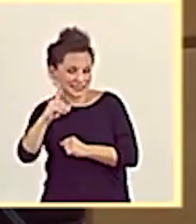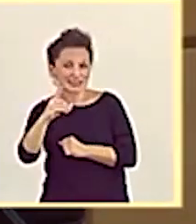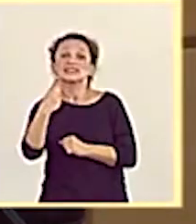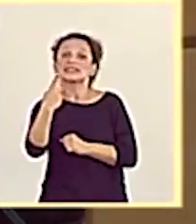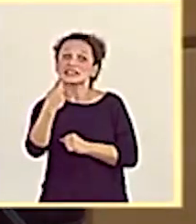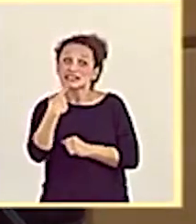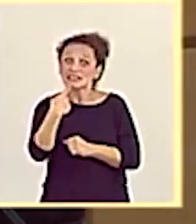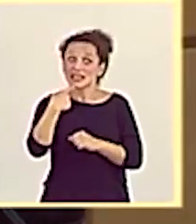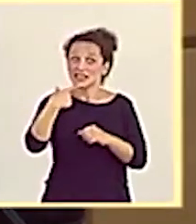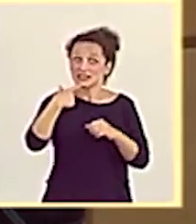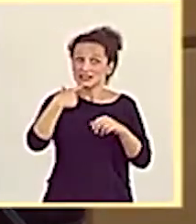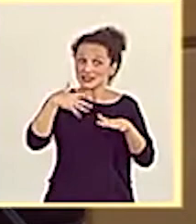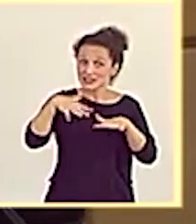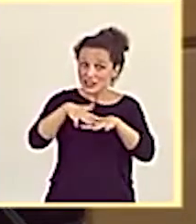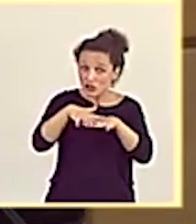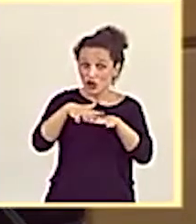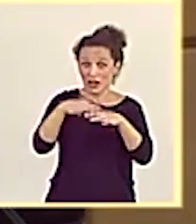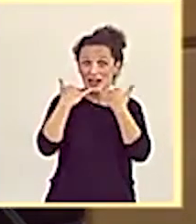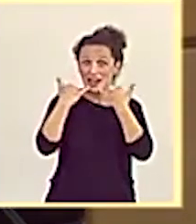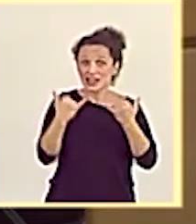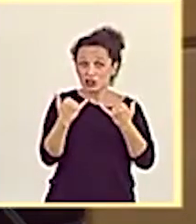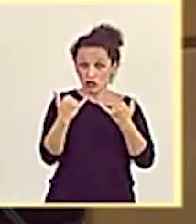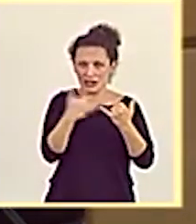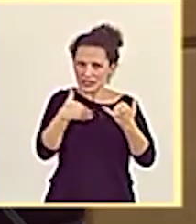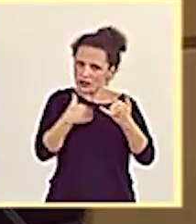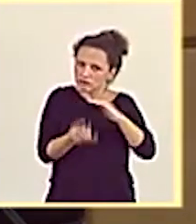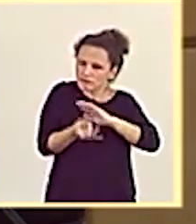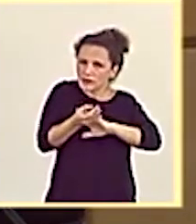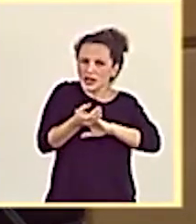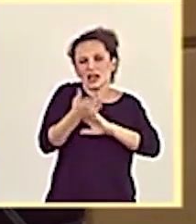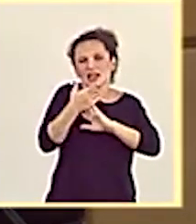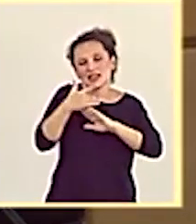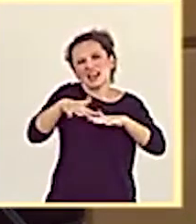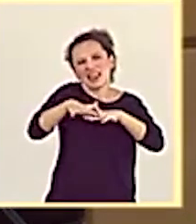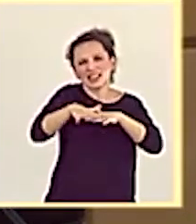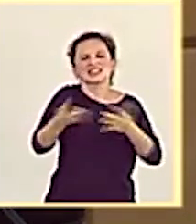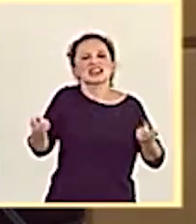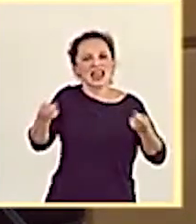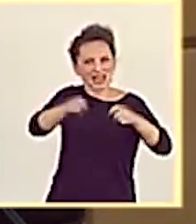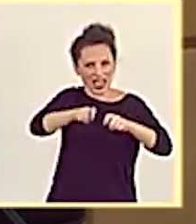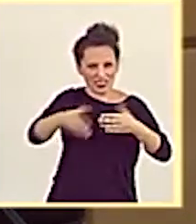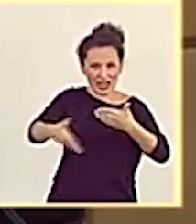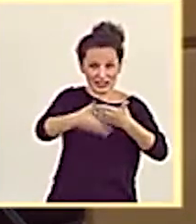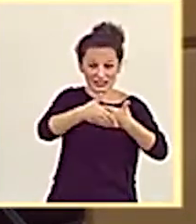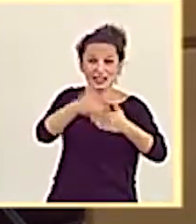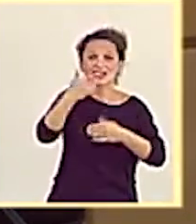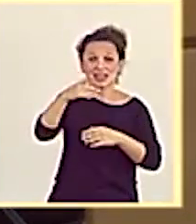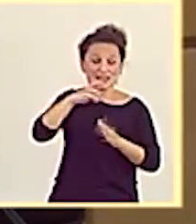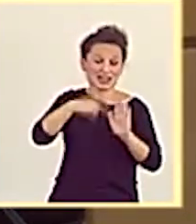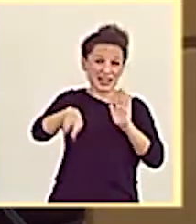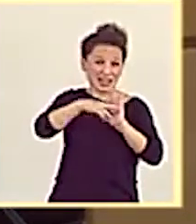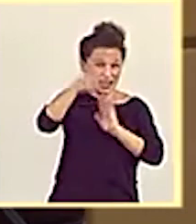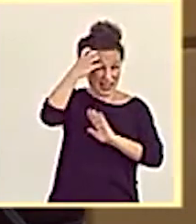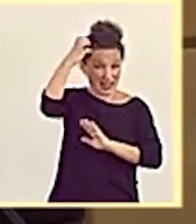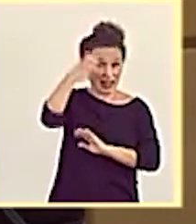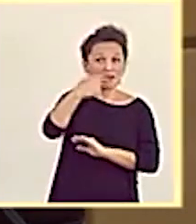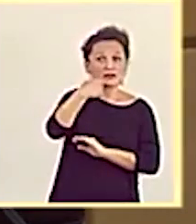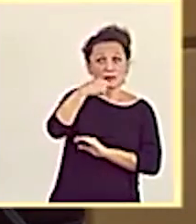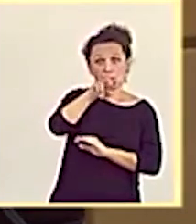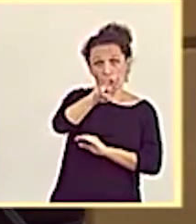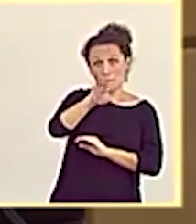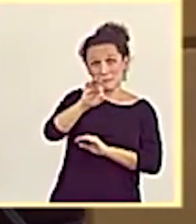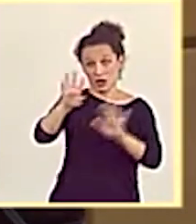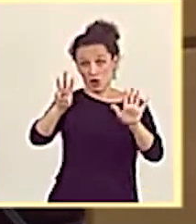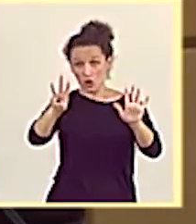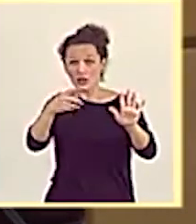para permitir crear redes cerradas. El Real Decreto Ley 20 de 2018 fija un plazo de seis meses